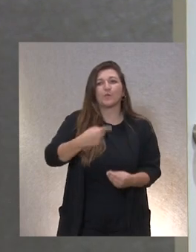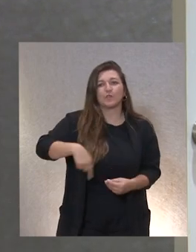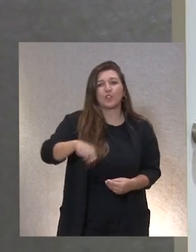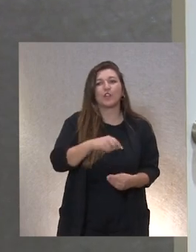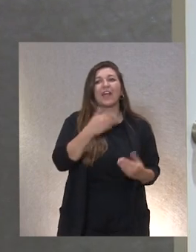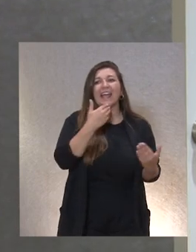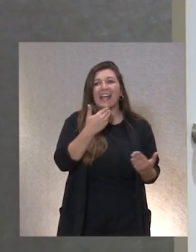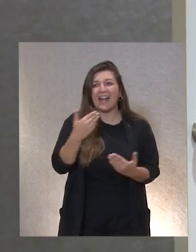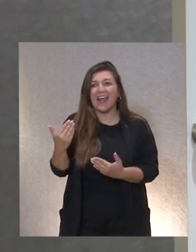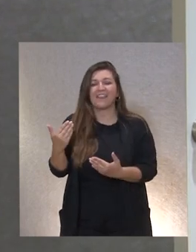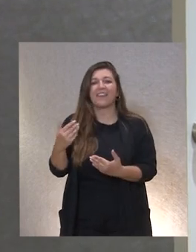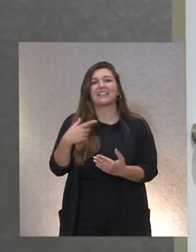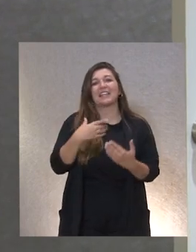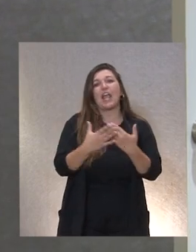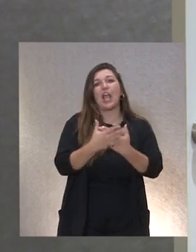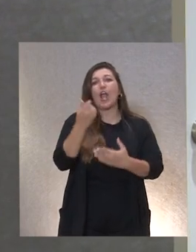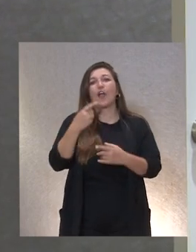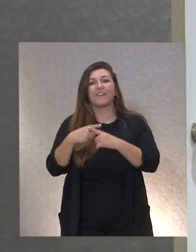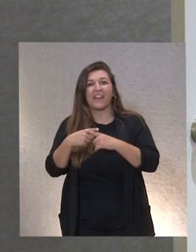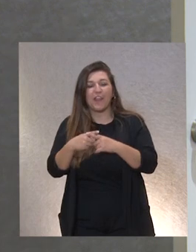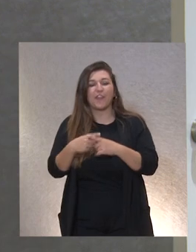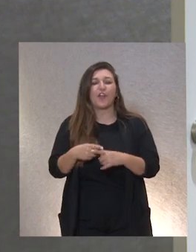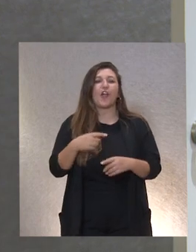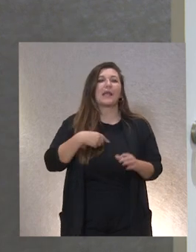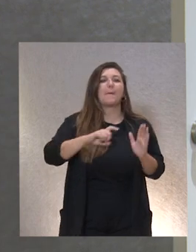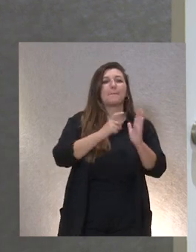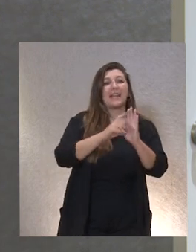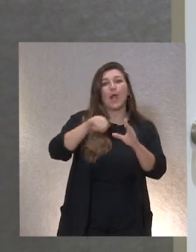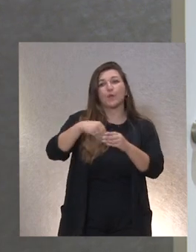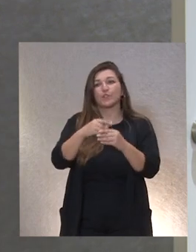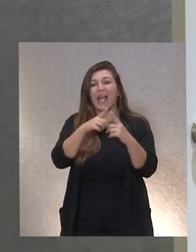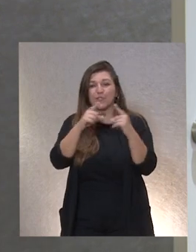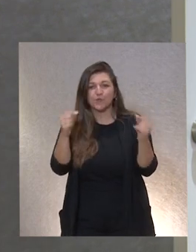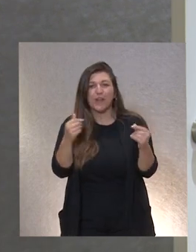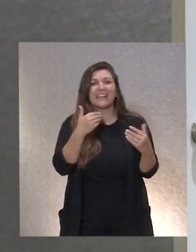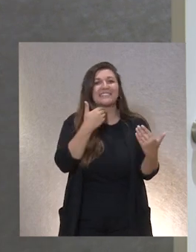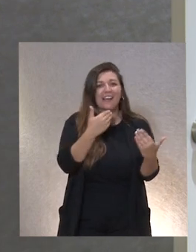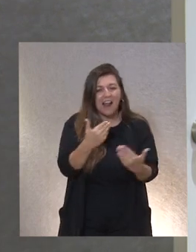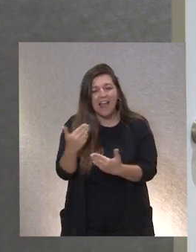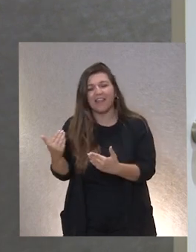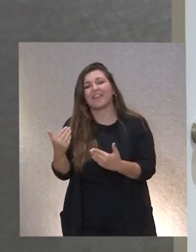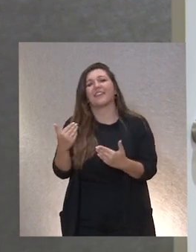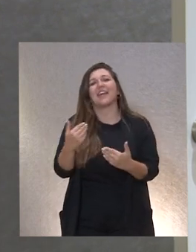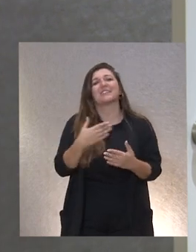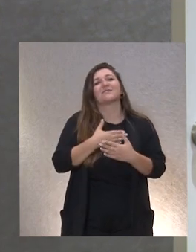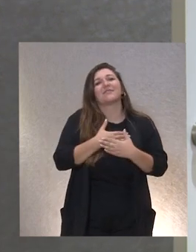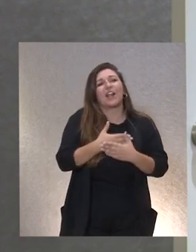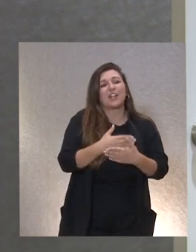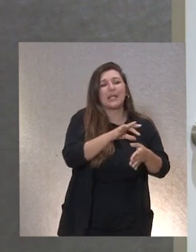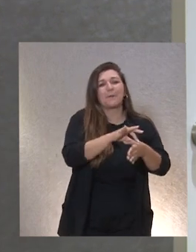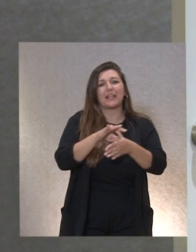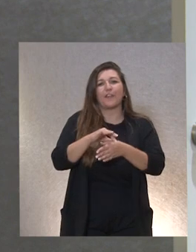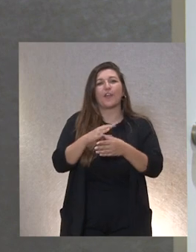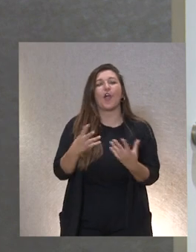agradecer a la Confederación y a Plena Inclusión Asturias esta generosa invitación para acompañarles en un